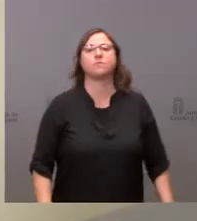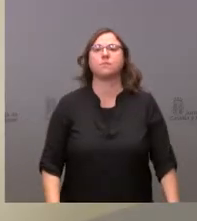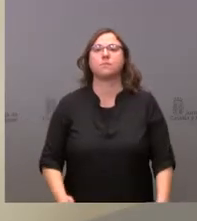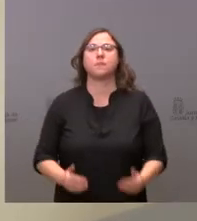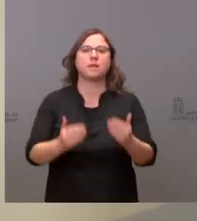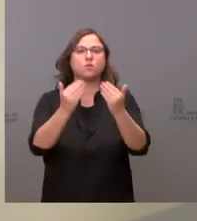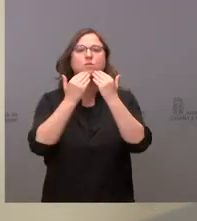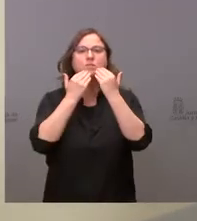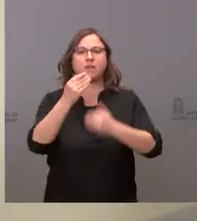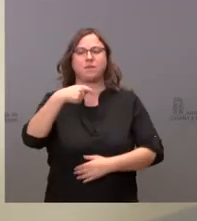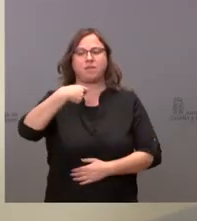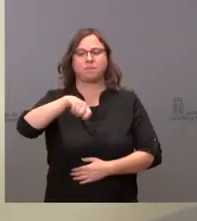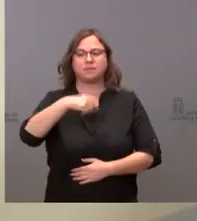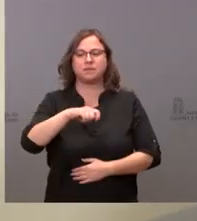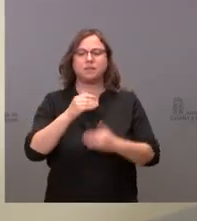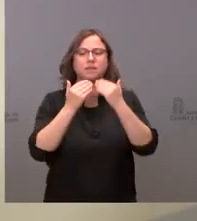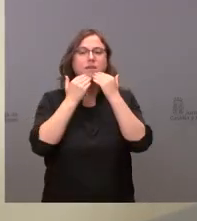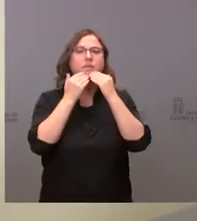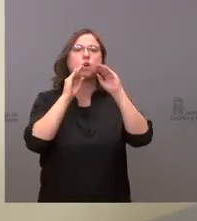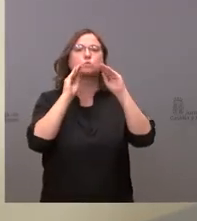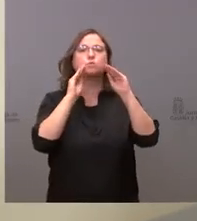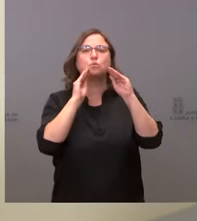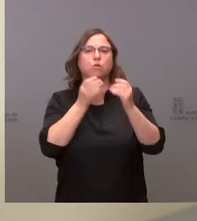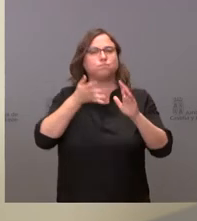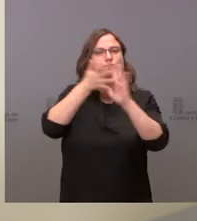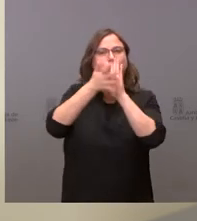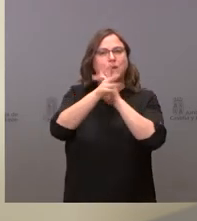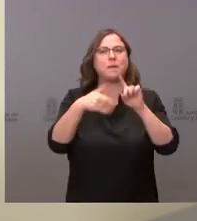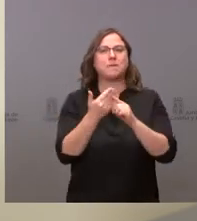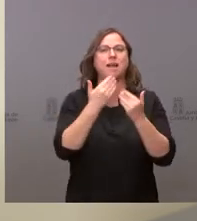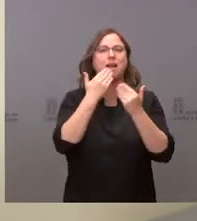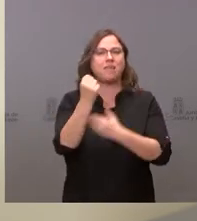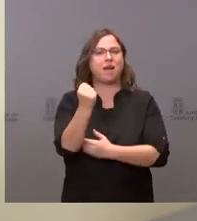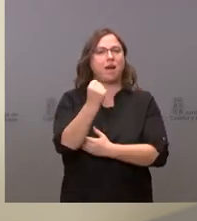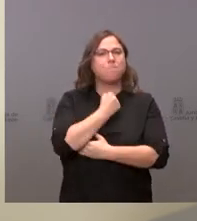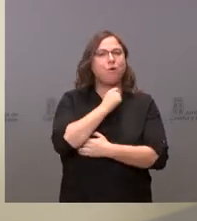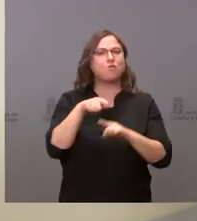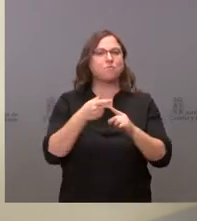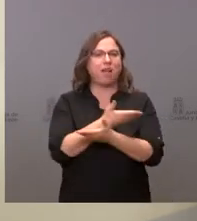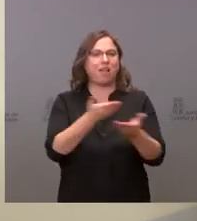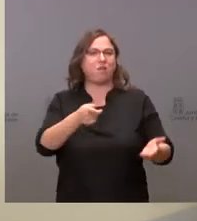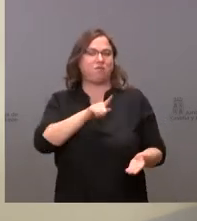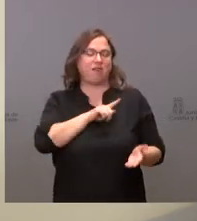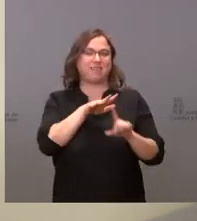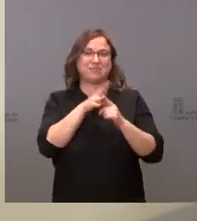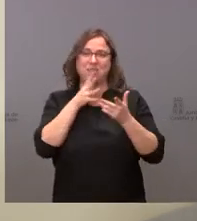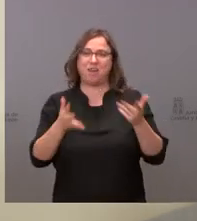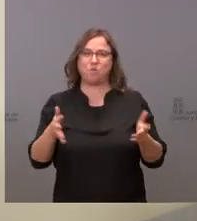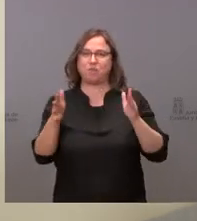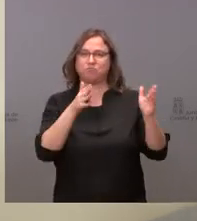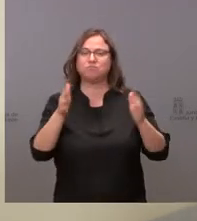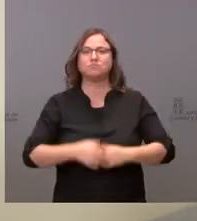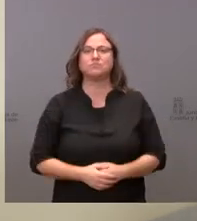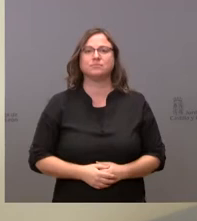palabras y, sobre todo, por el apoyo y la confianza en estos momentos. Y, sobre todo,